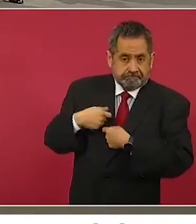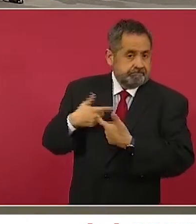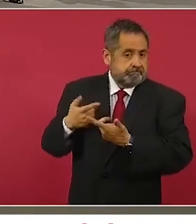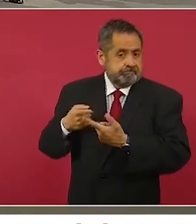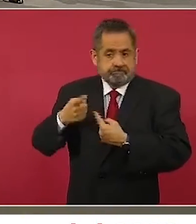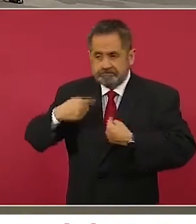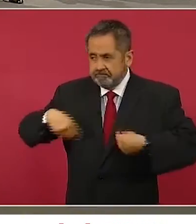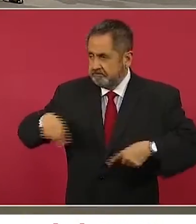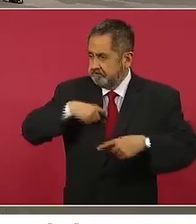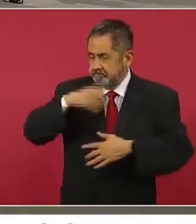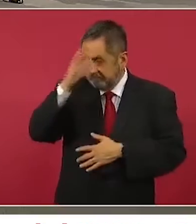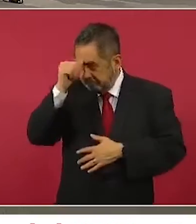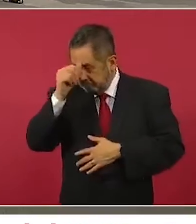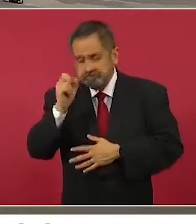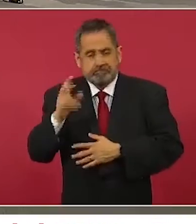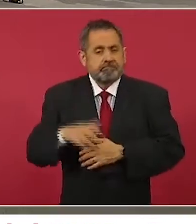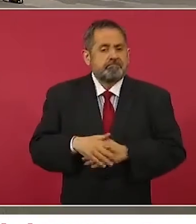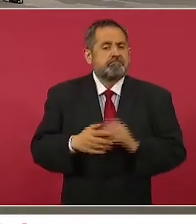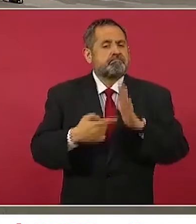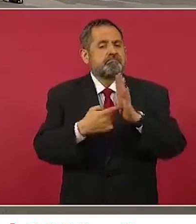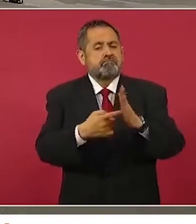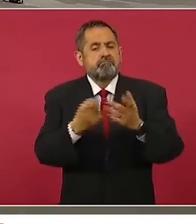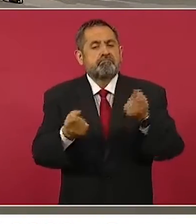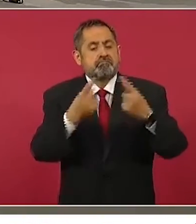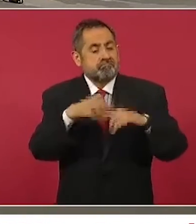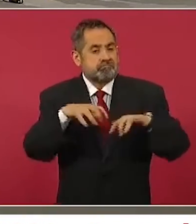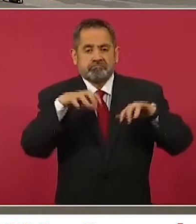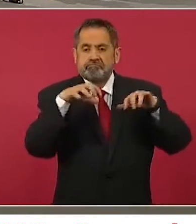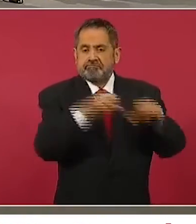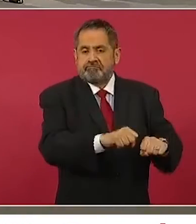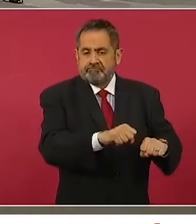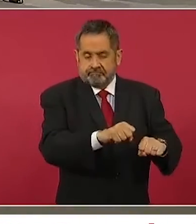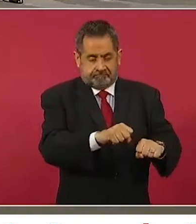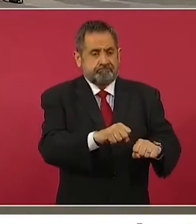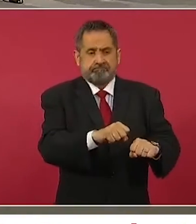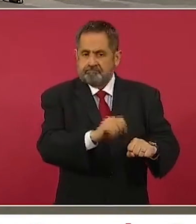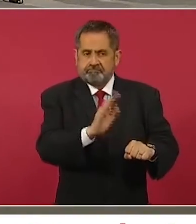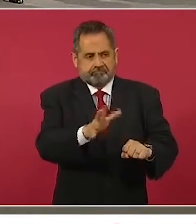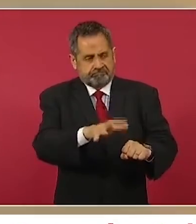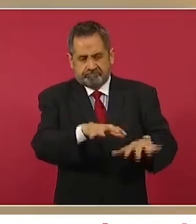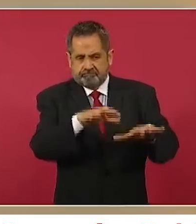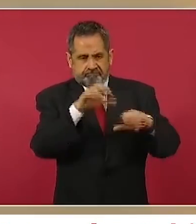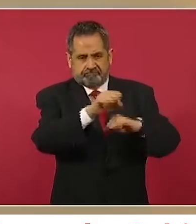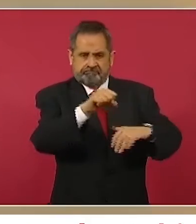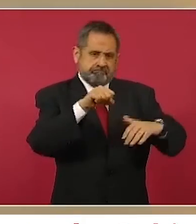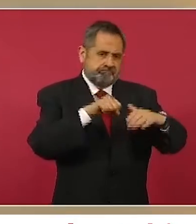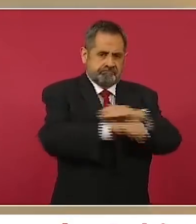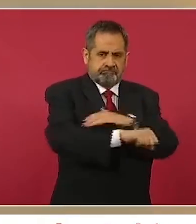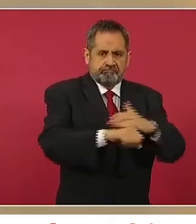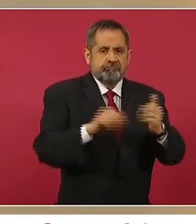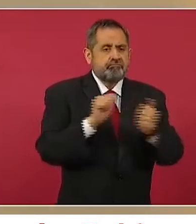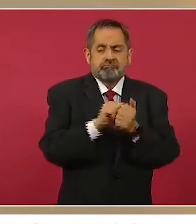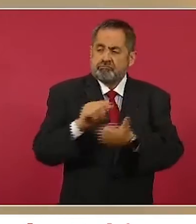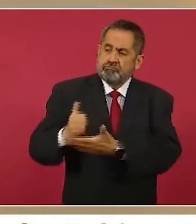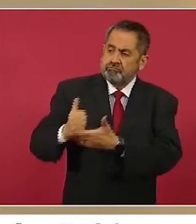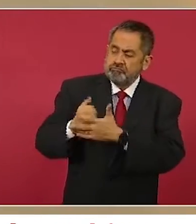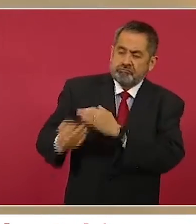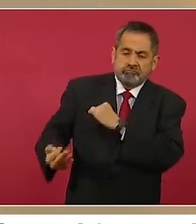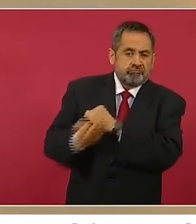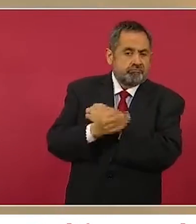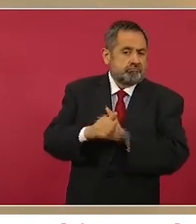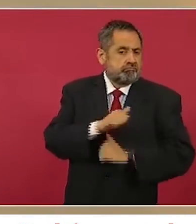Seguridad, presentamos algunas de las principales detenciones que se han hecho con las Fuerzas Armadas,